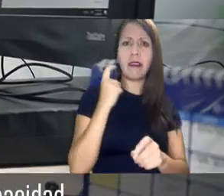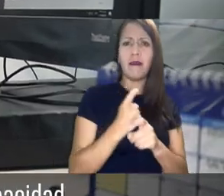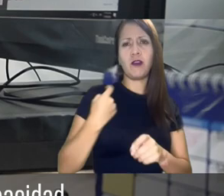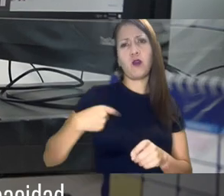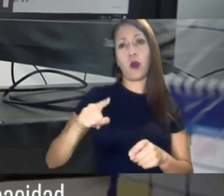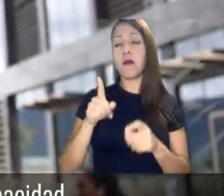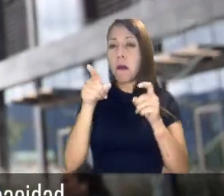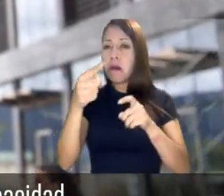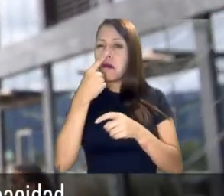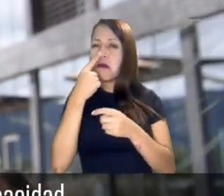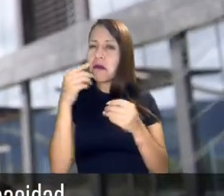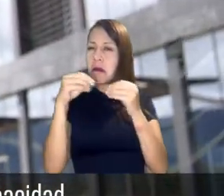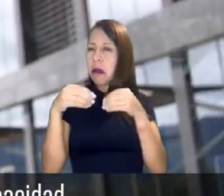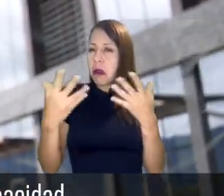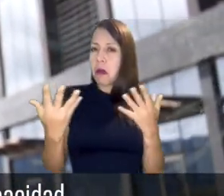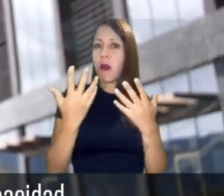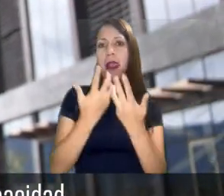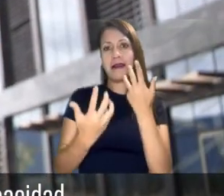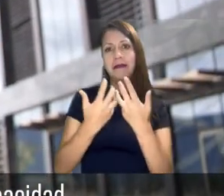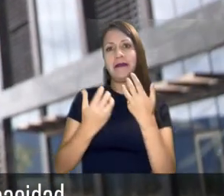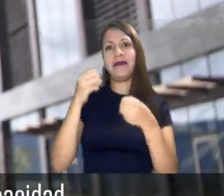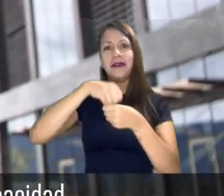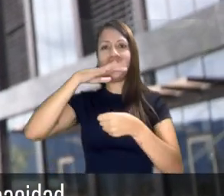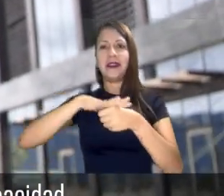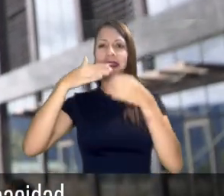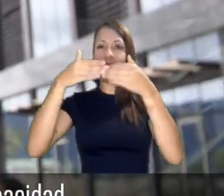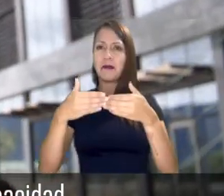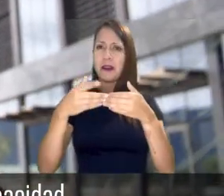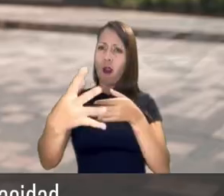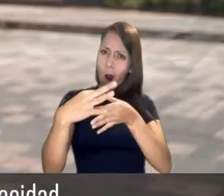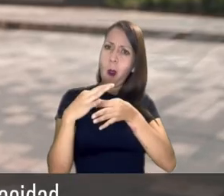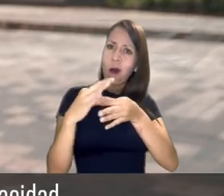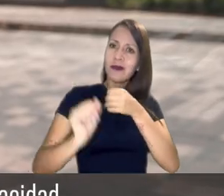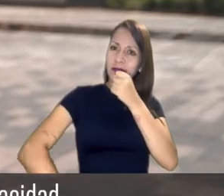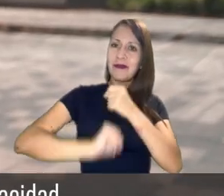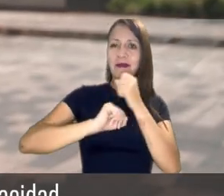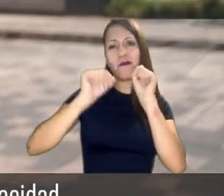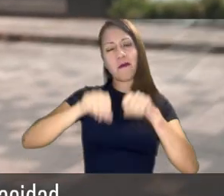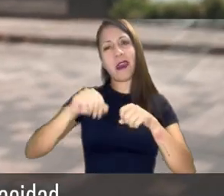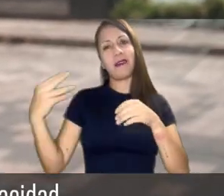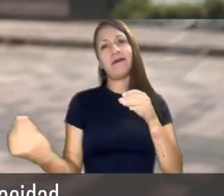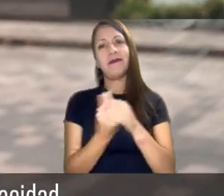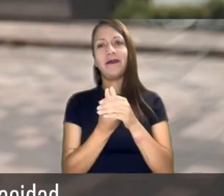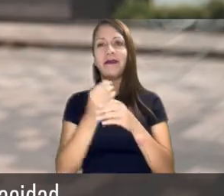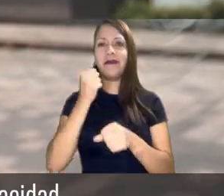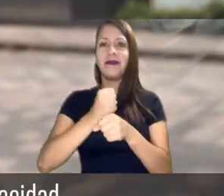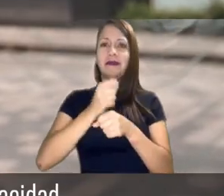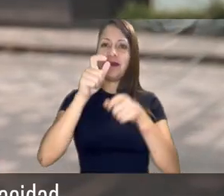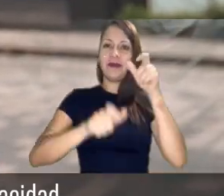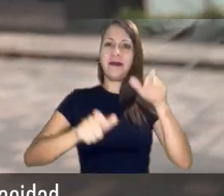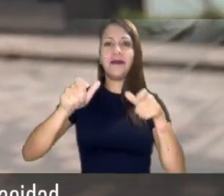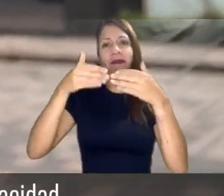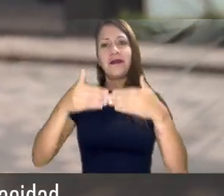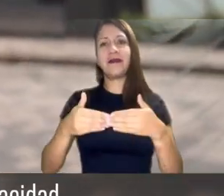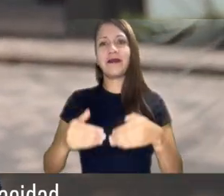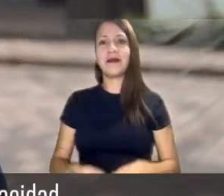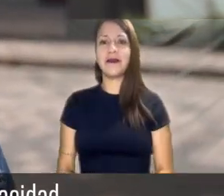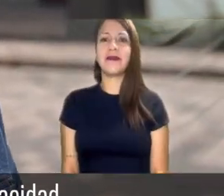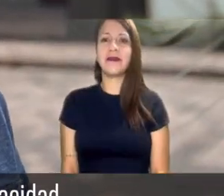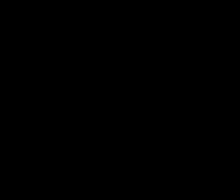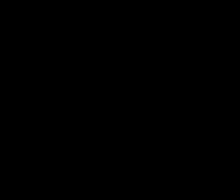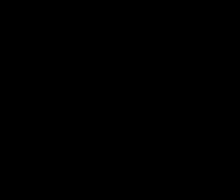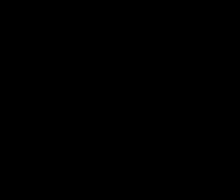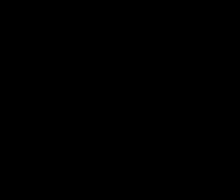complicado. Si quieres saber más, consulta ya al Sistema Distrital de Discapacidad. Únete, promueve la vinculación laboral de personas con